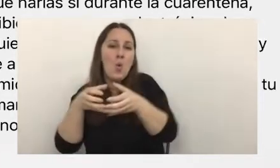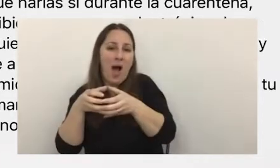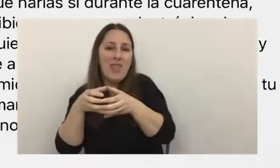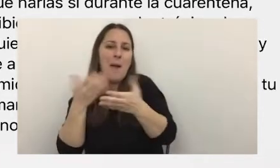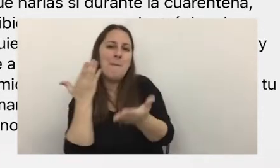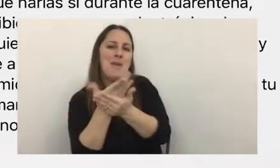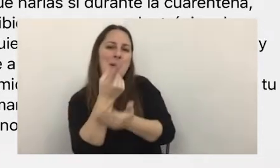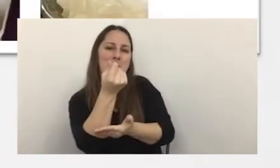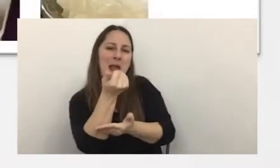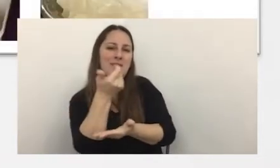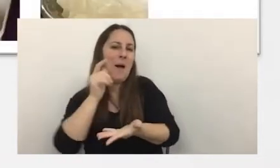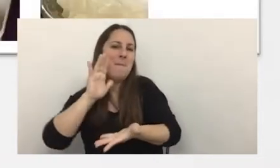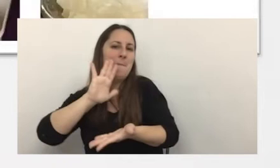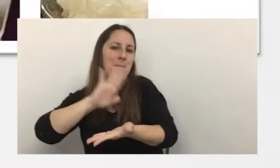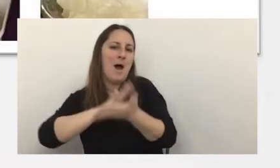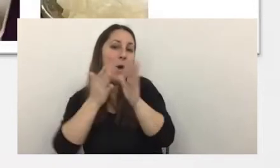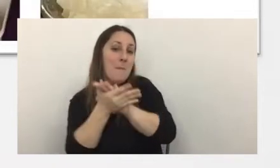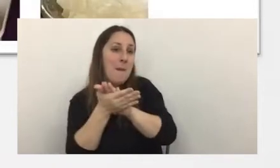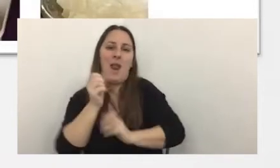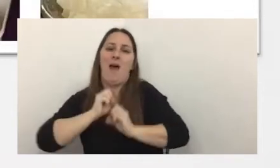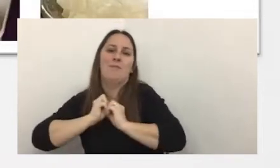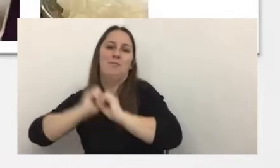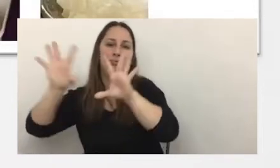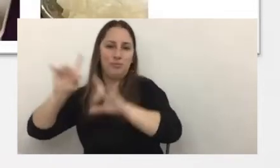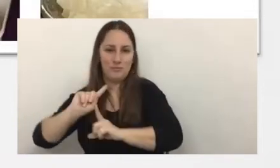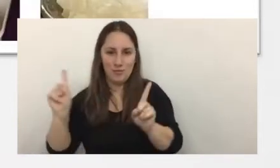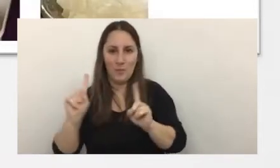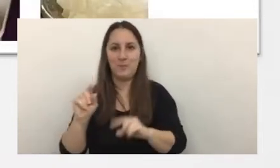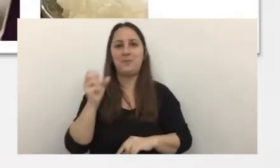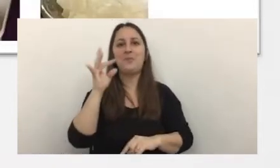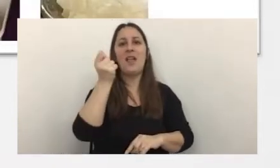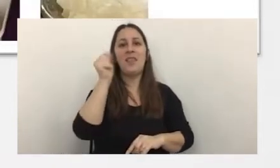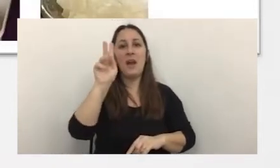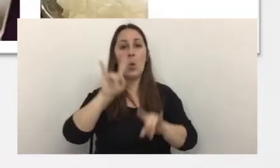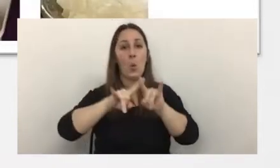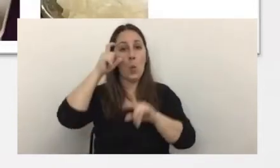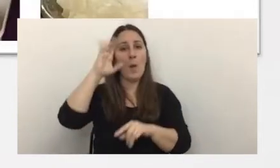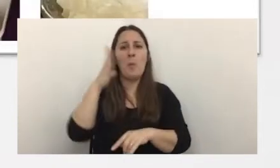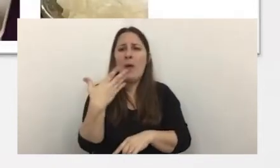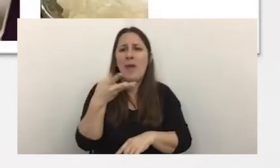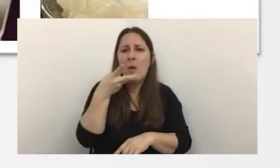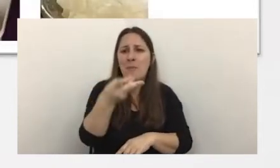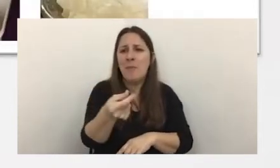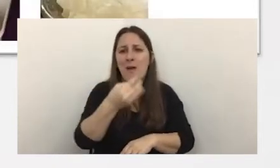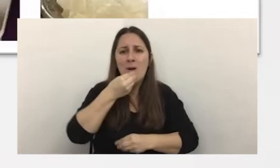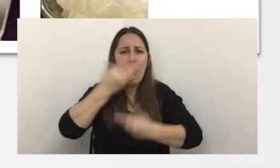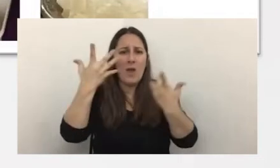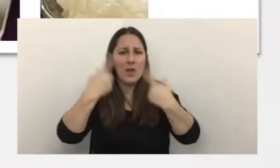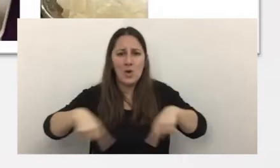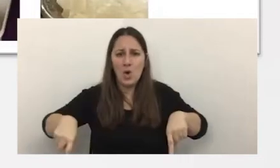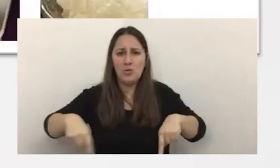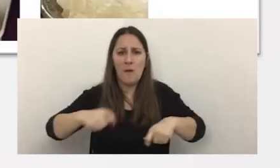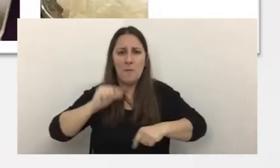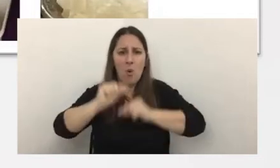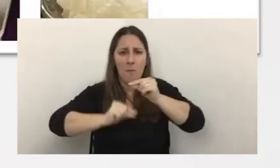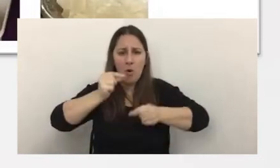dinero a cambio de no divulgar decía antes en la dark web se puede comprar lo que quieran crece exponencialmente